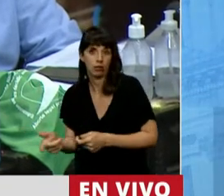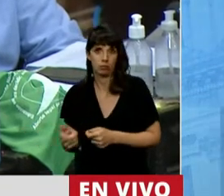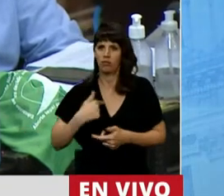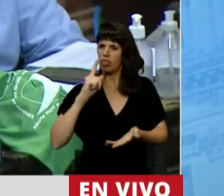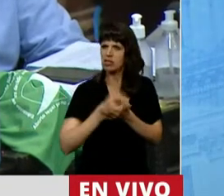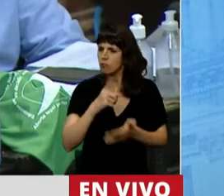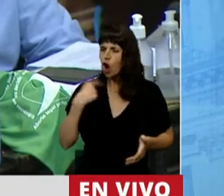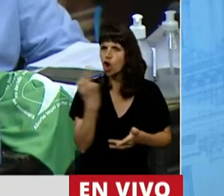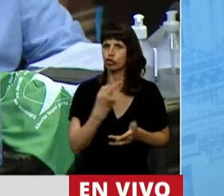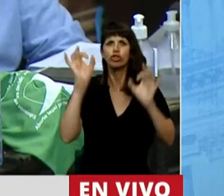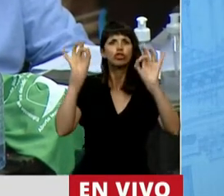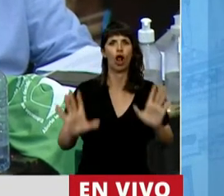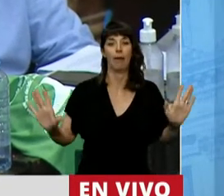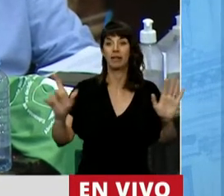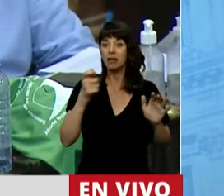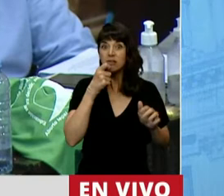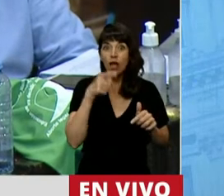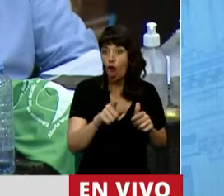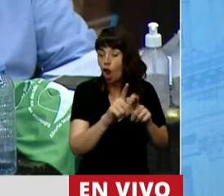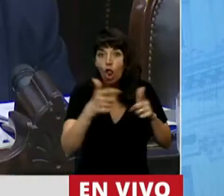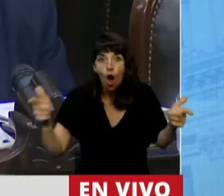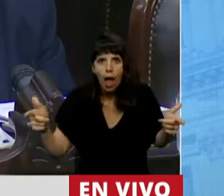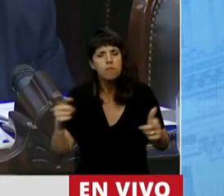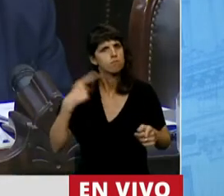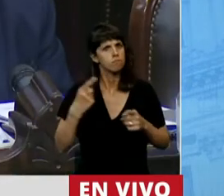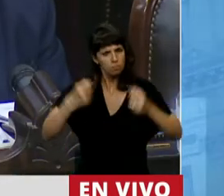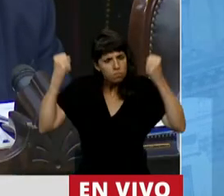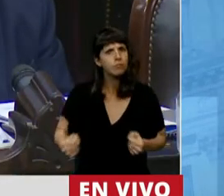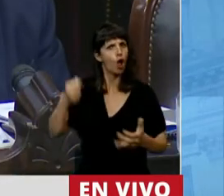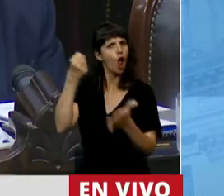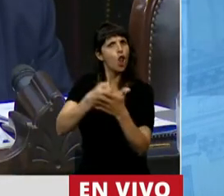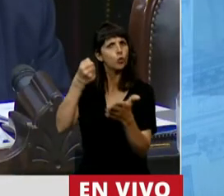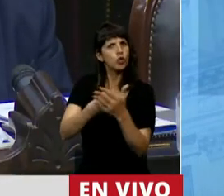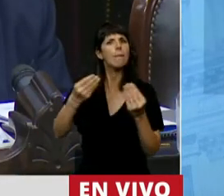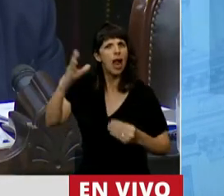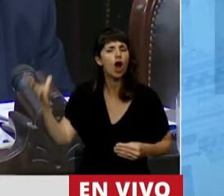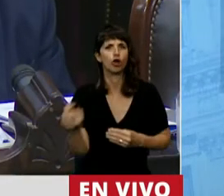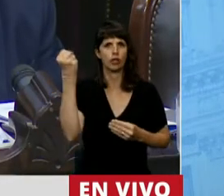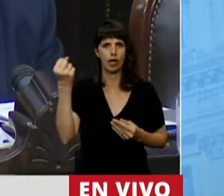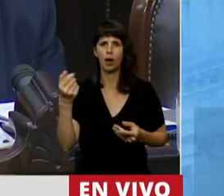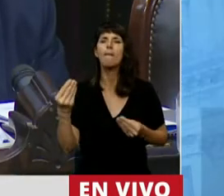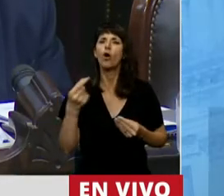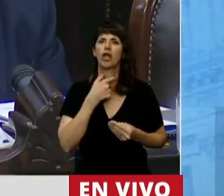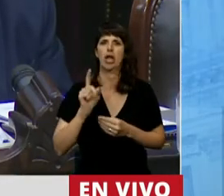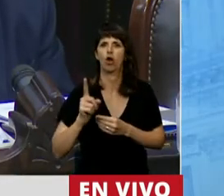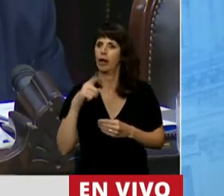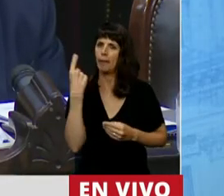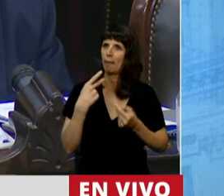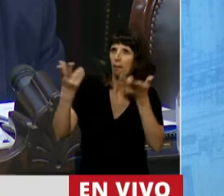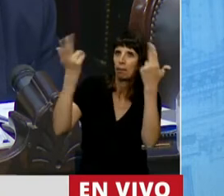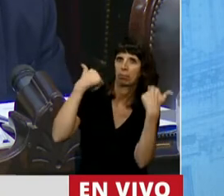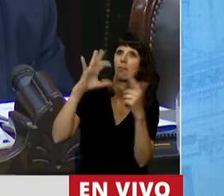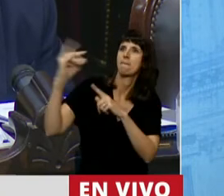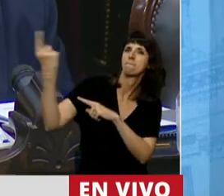están, estamos bien dispuestas a luchar por ellas. Porque no queremos que se unroguen nuestras voluntades